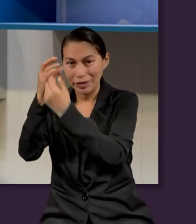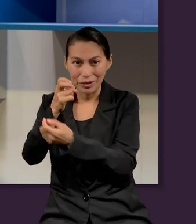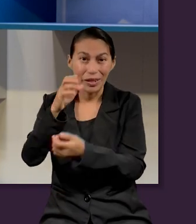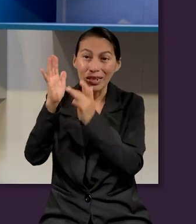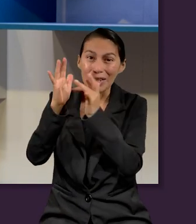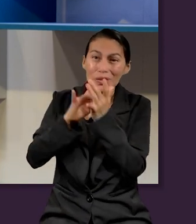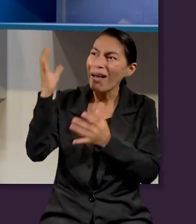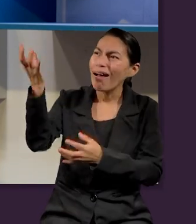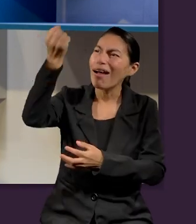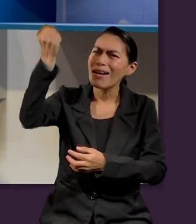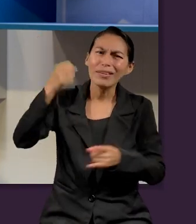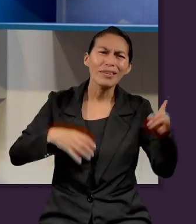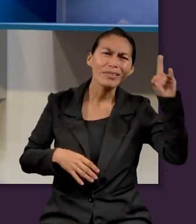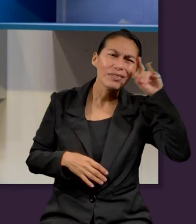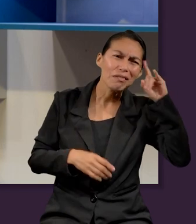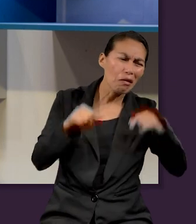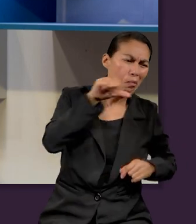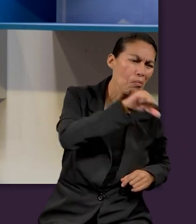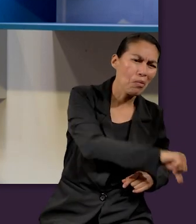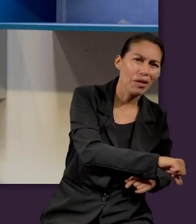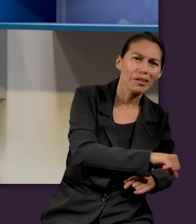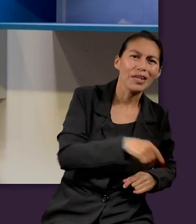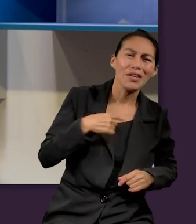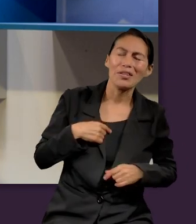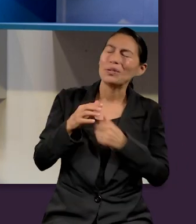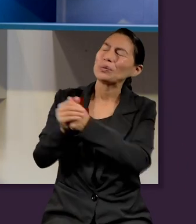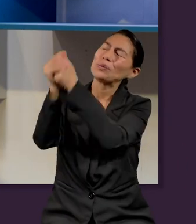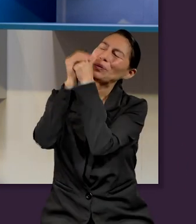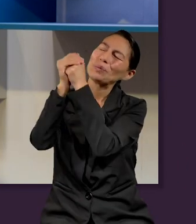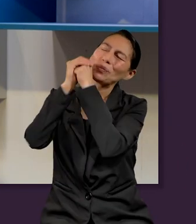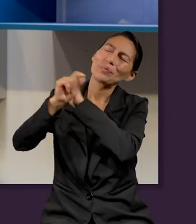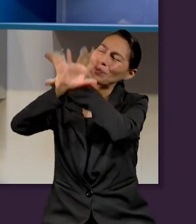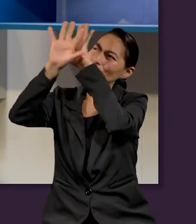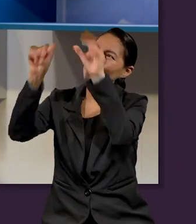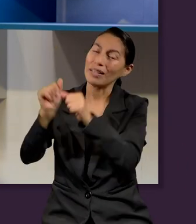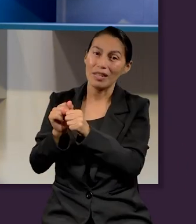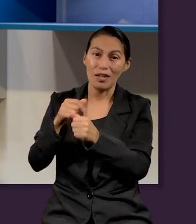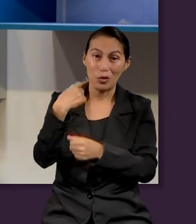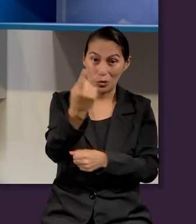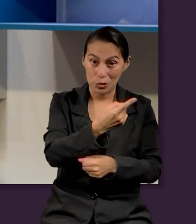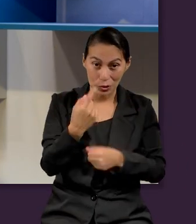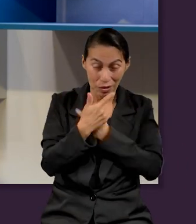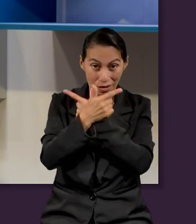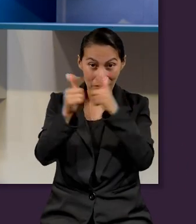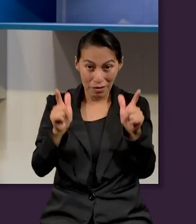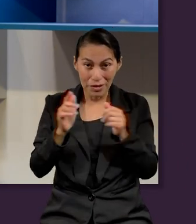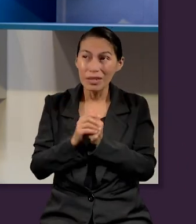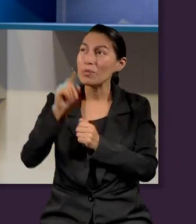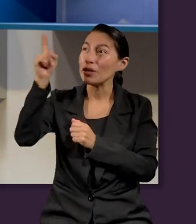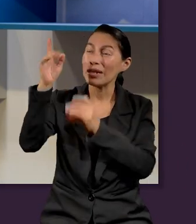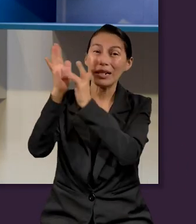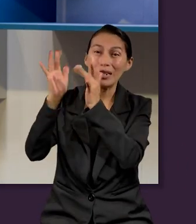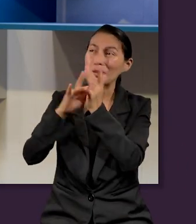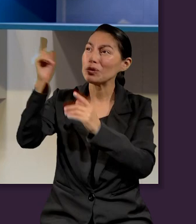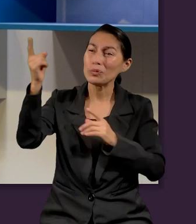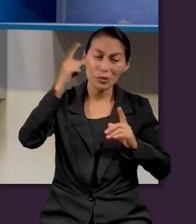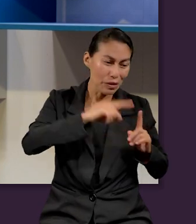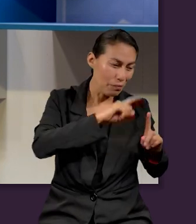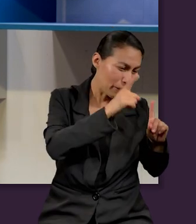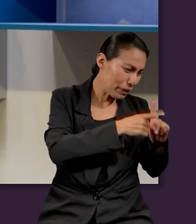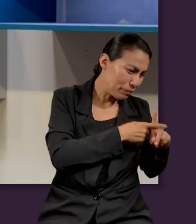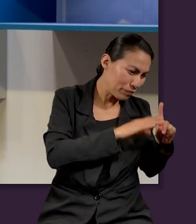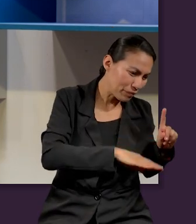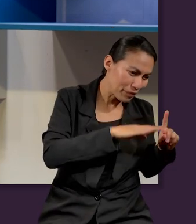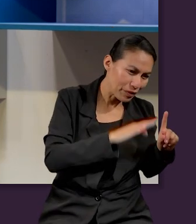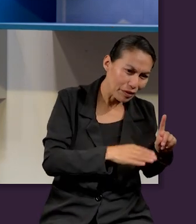Por eso me da libertad y me da inteligencia para poder responderle con amor. Así que Jesús gana, Satanás pierde y